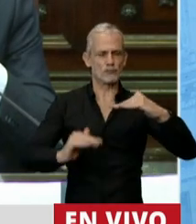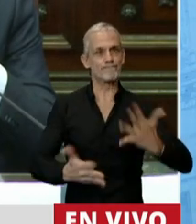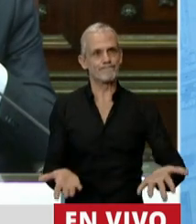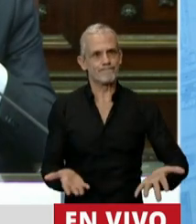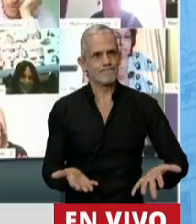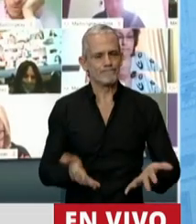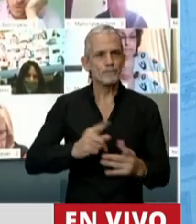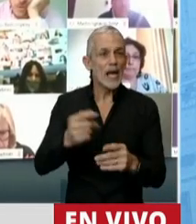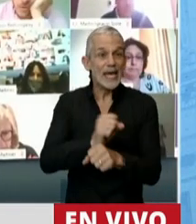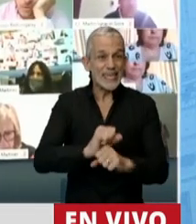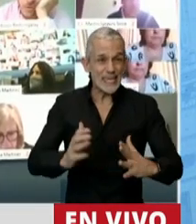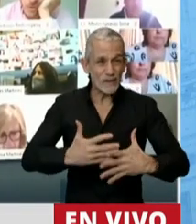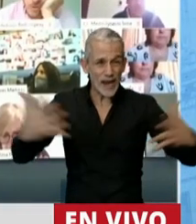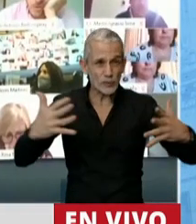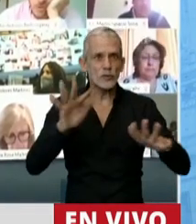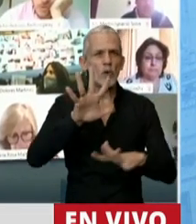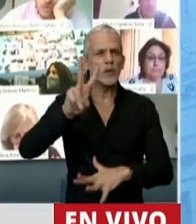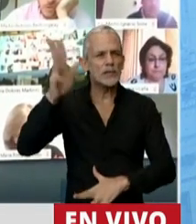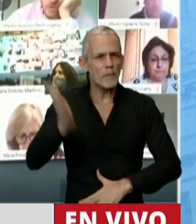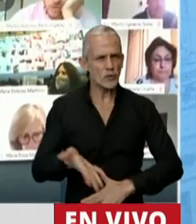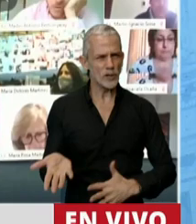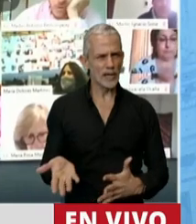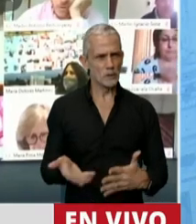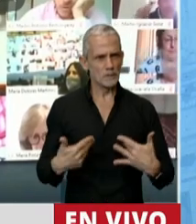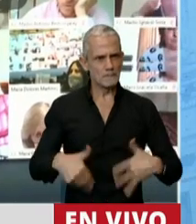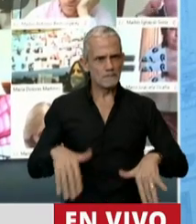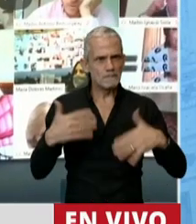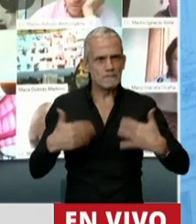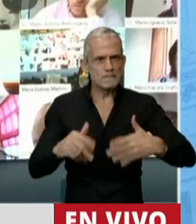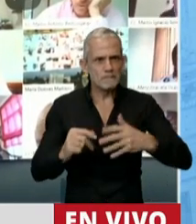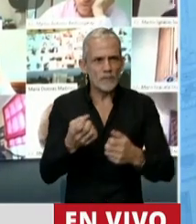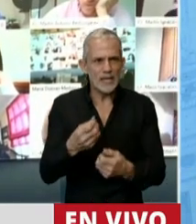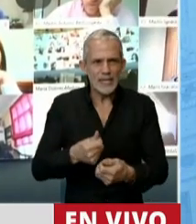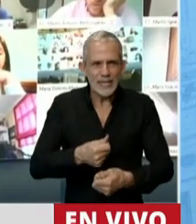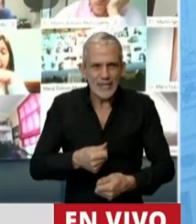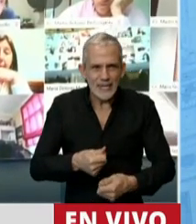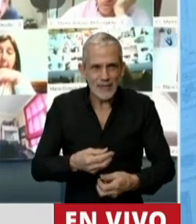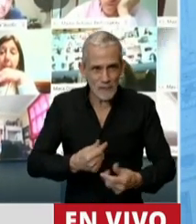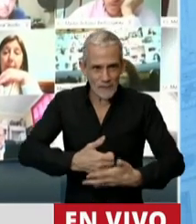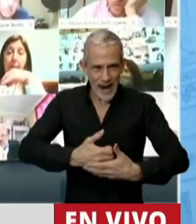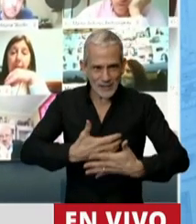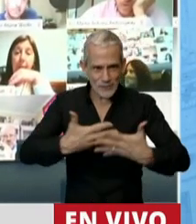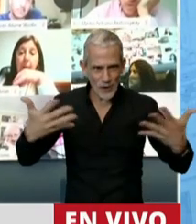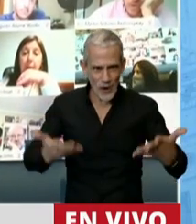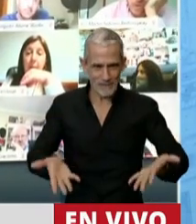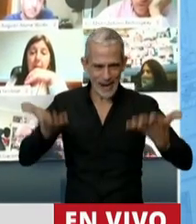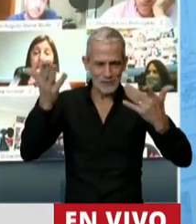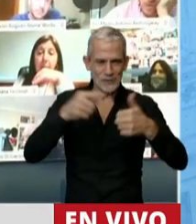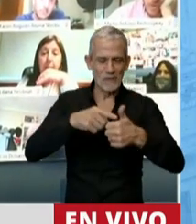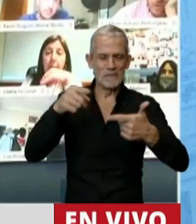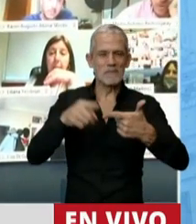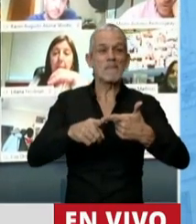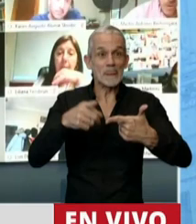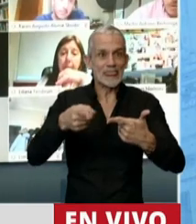Llegó a tener inflación de 53 puntos en el año pasado, un endeudamiento del 90% del